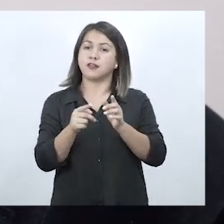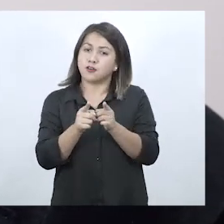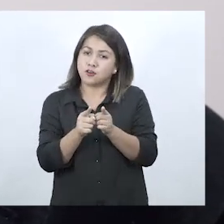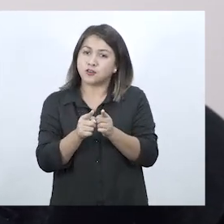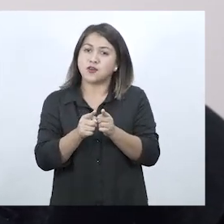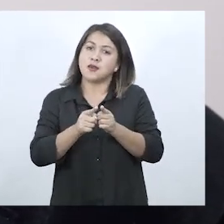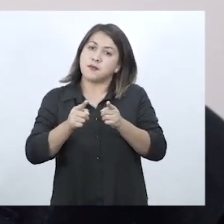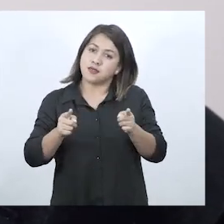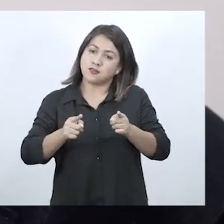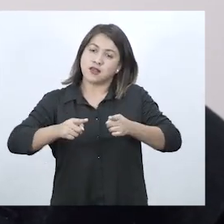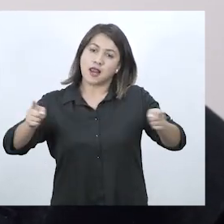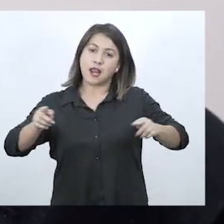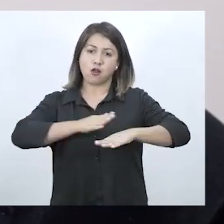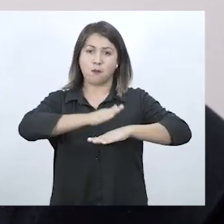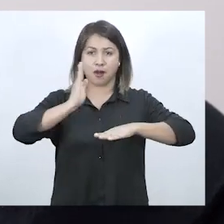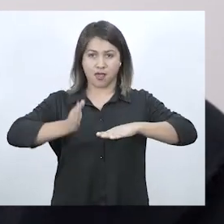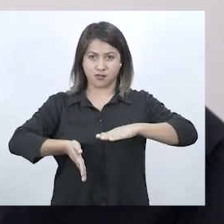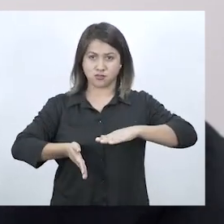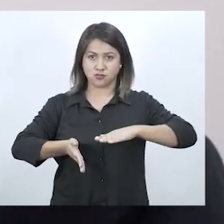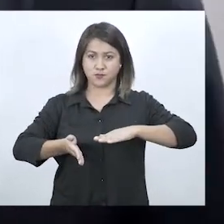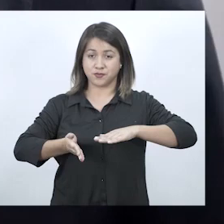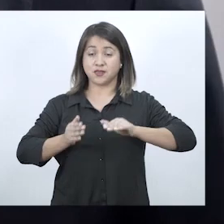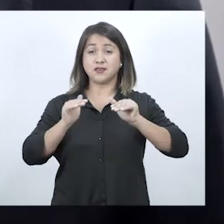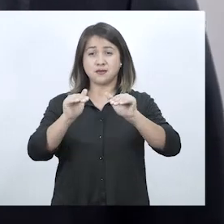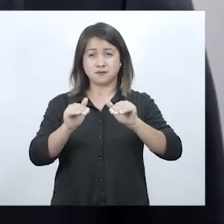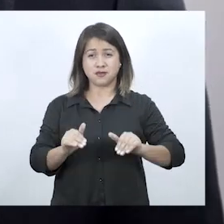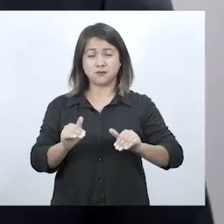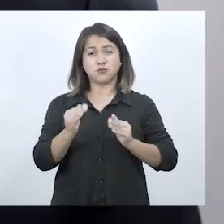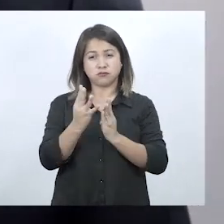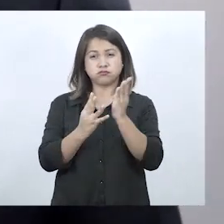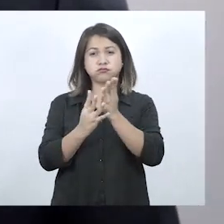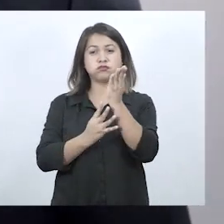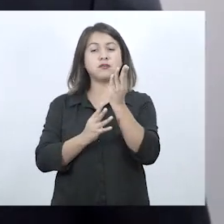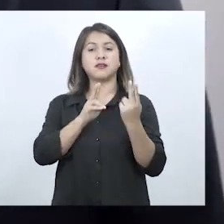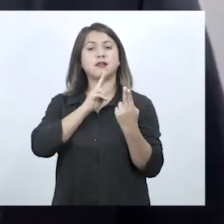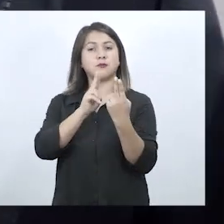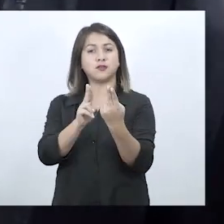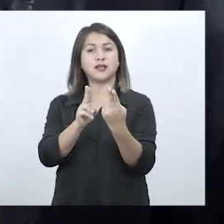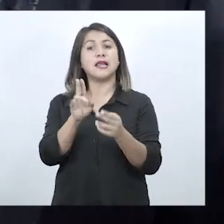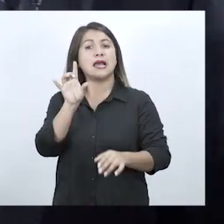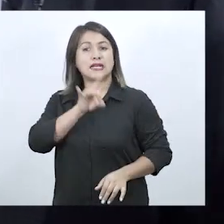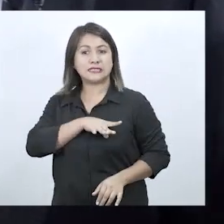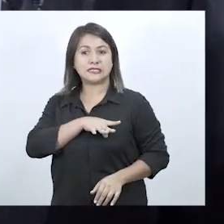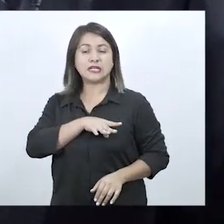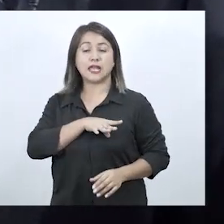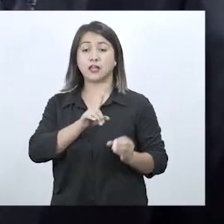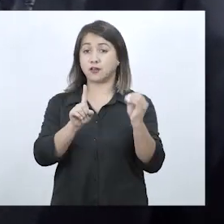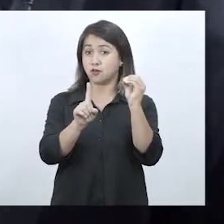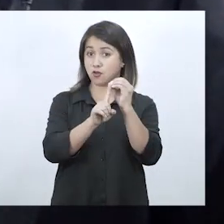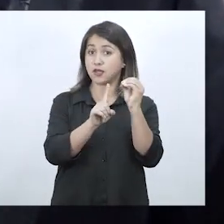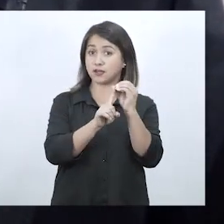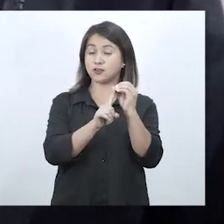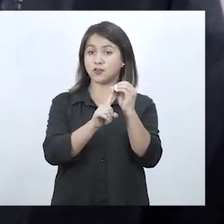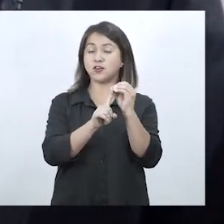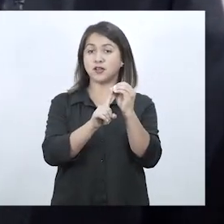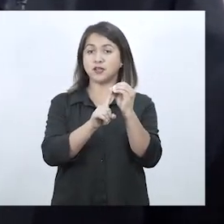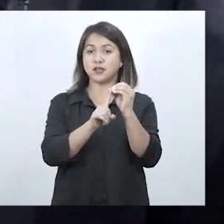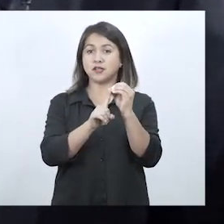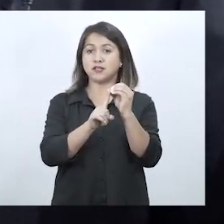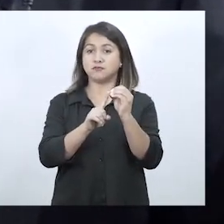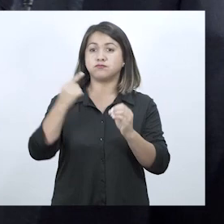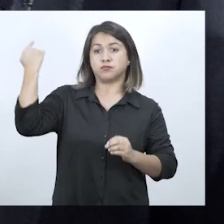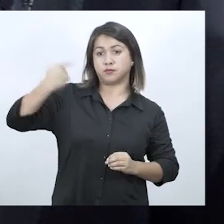problemas de corto, mediano y largo plazo. De esta misma línea de responderle a Chile, en Codelco